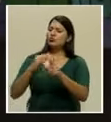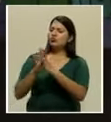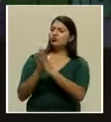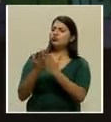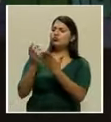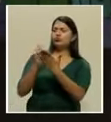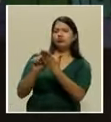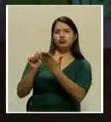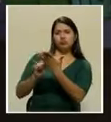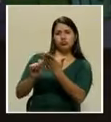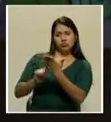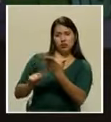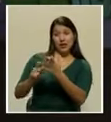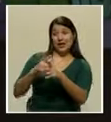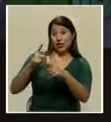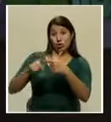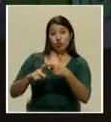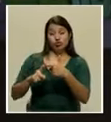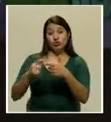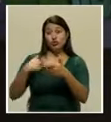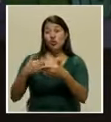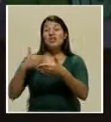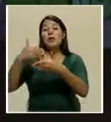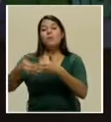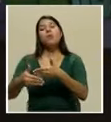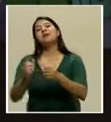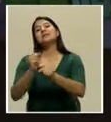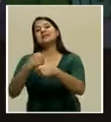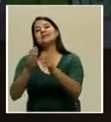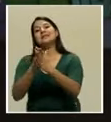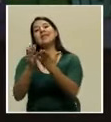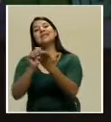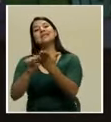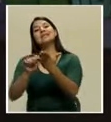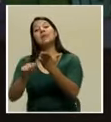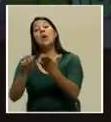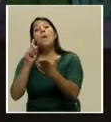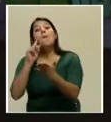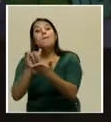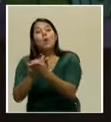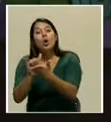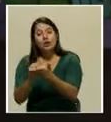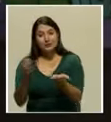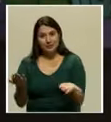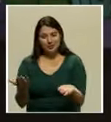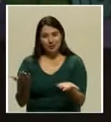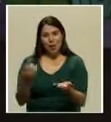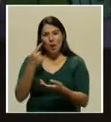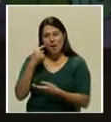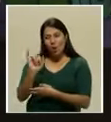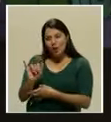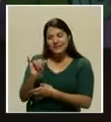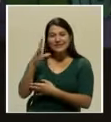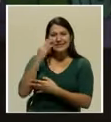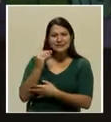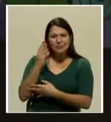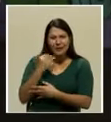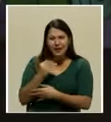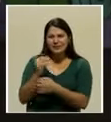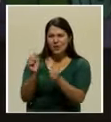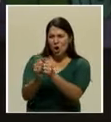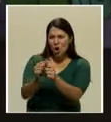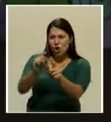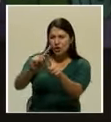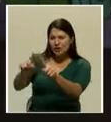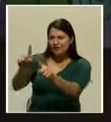consolidar un sello editorial literario por eso, por esa vivencia que tuve y esa relación con ese